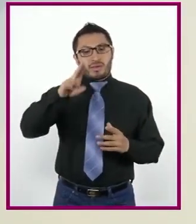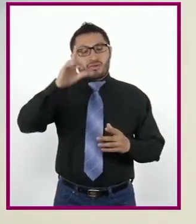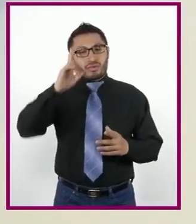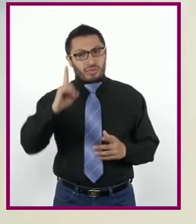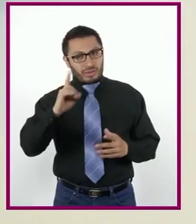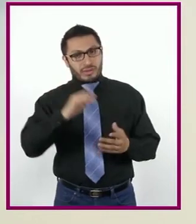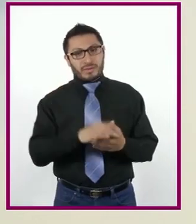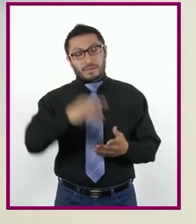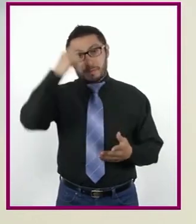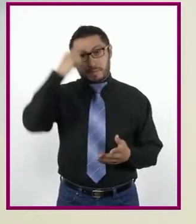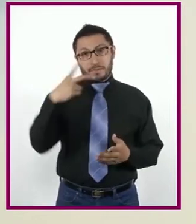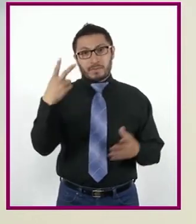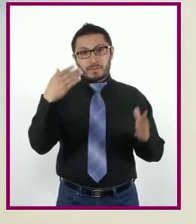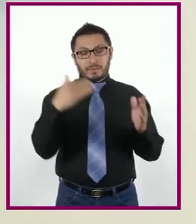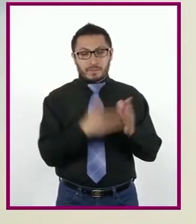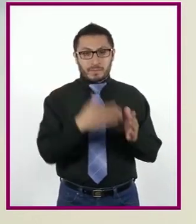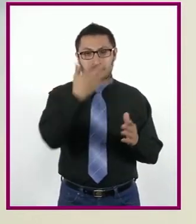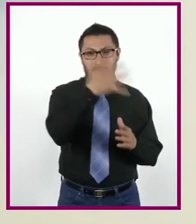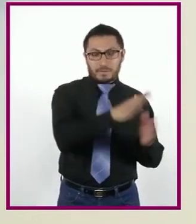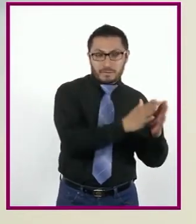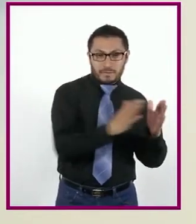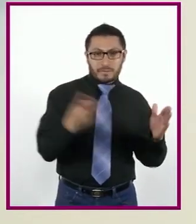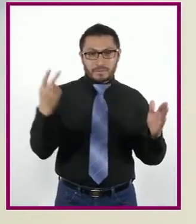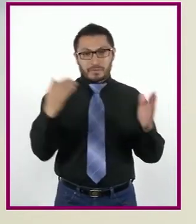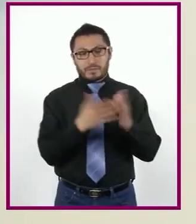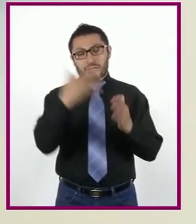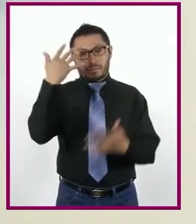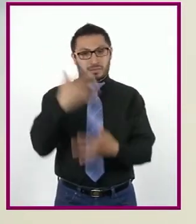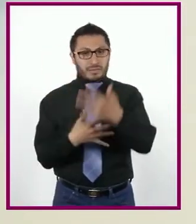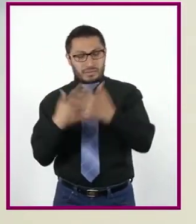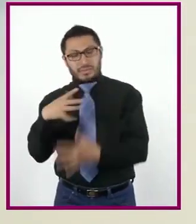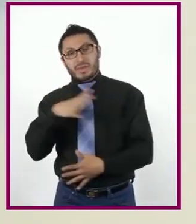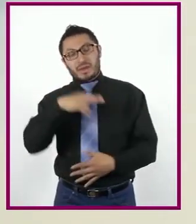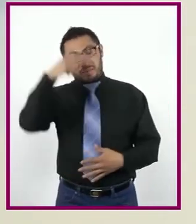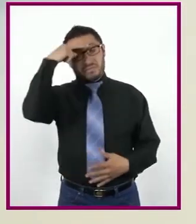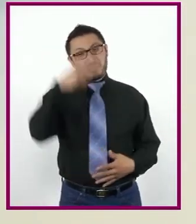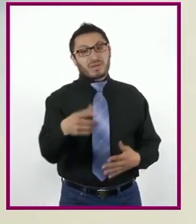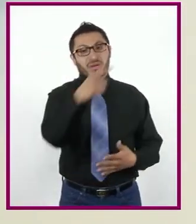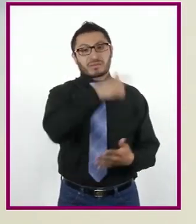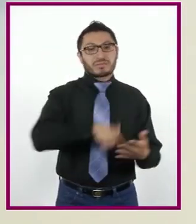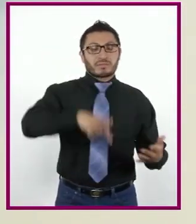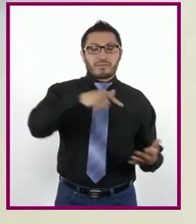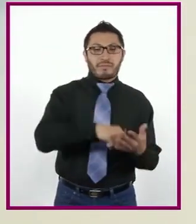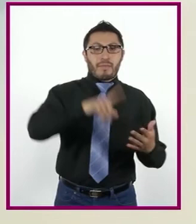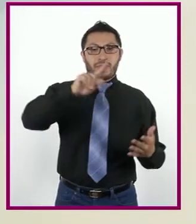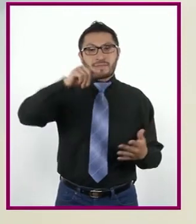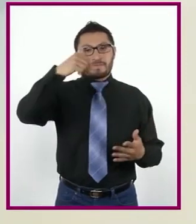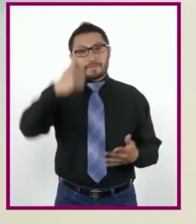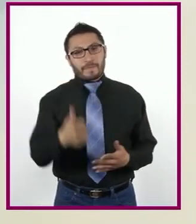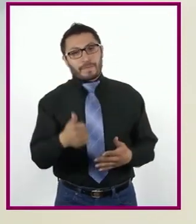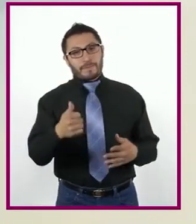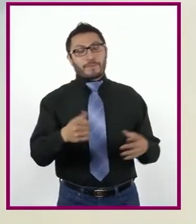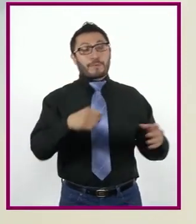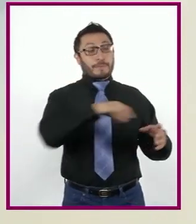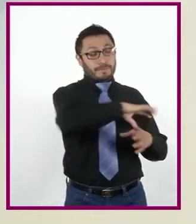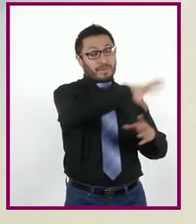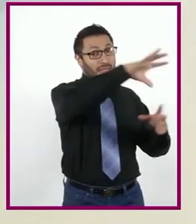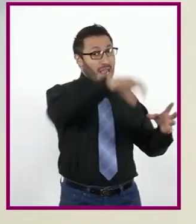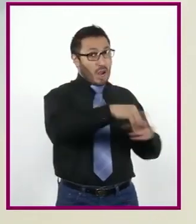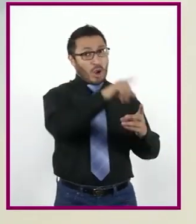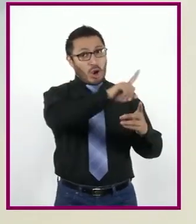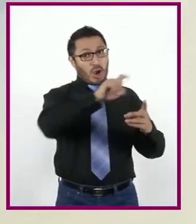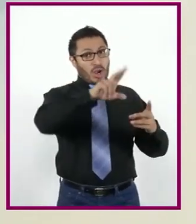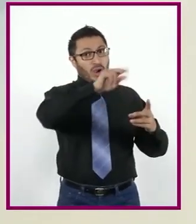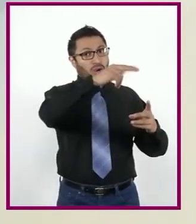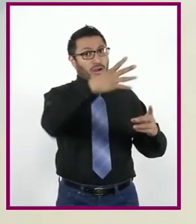para 2010-2015, México se encuentra en el lugar 76 de 189